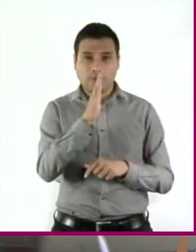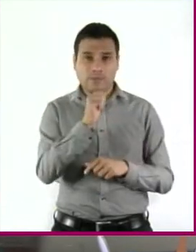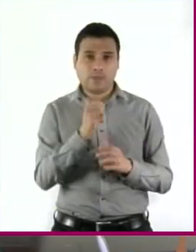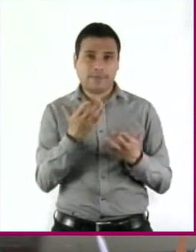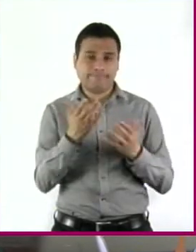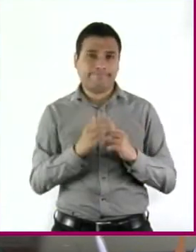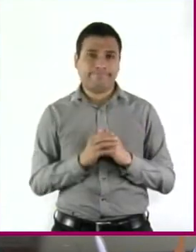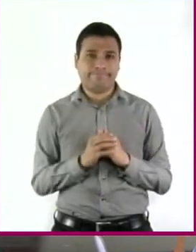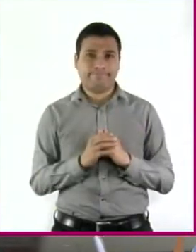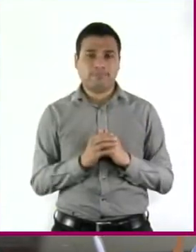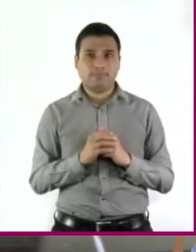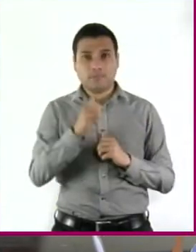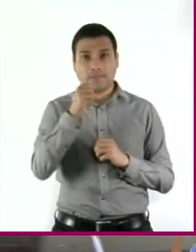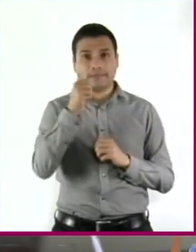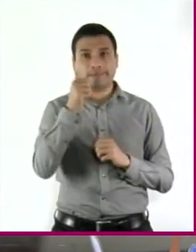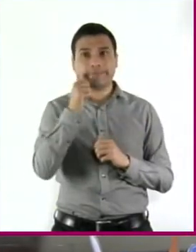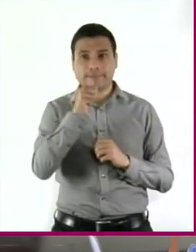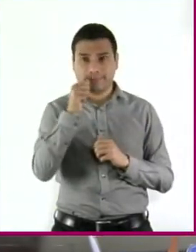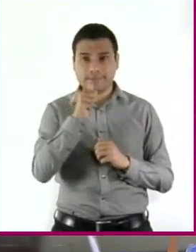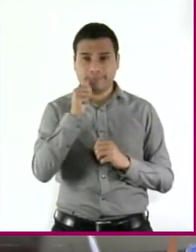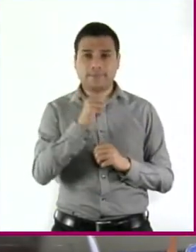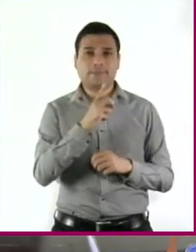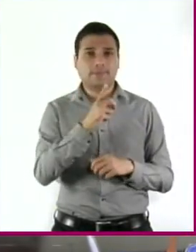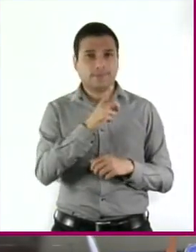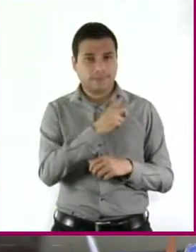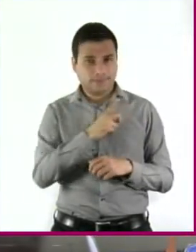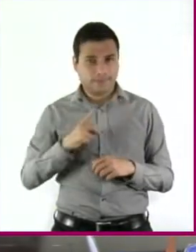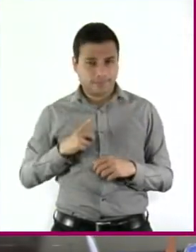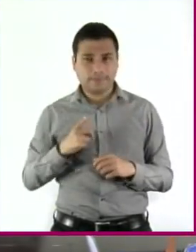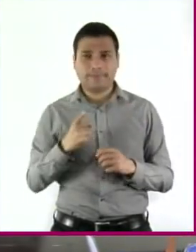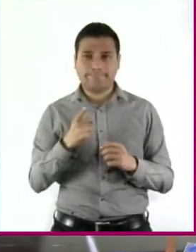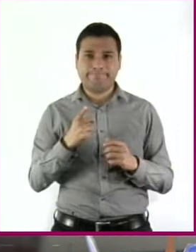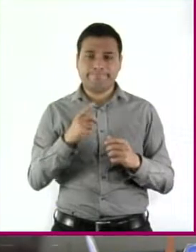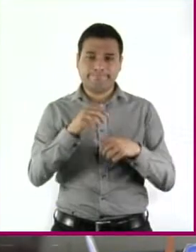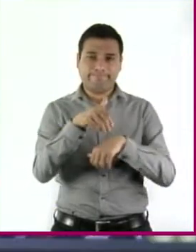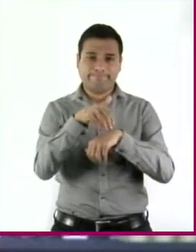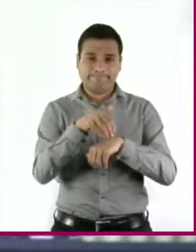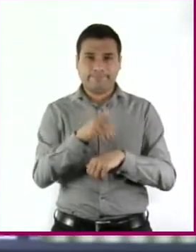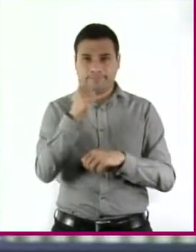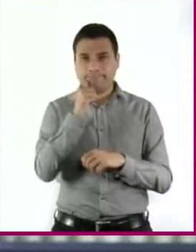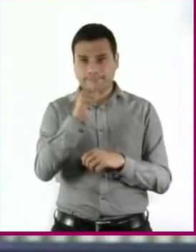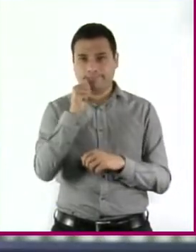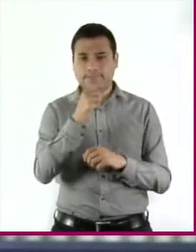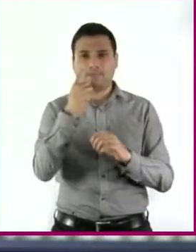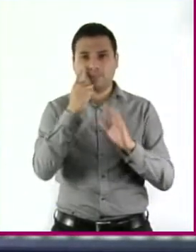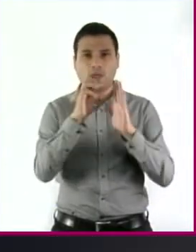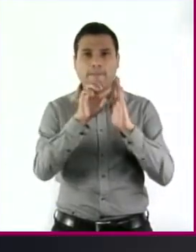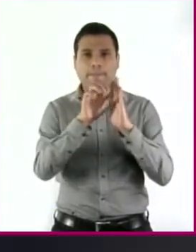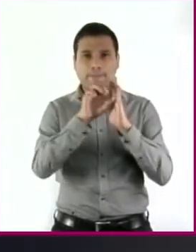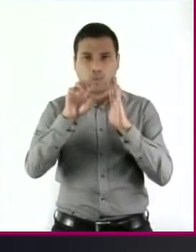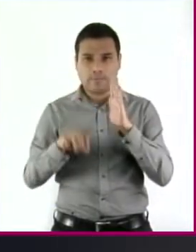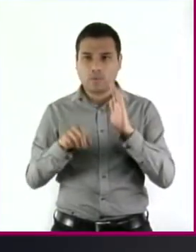Como dejar de rendir cuentas y esas cosas. Entonces, por ejemplo, si yo le quiero dar un pellizco a la señorita Luna,